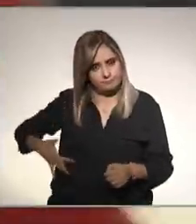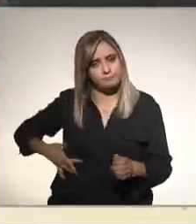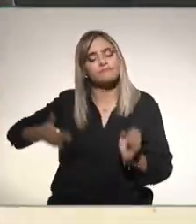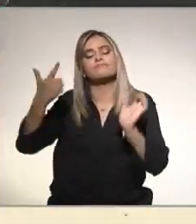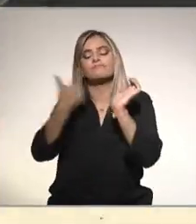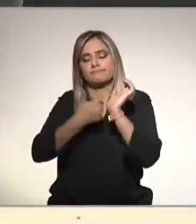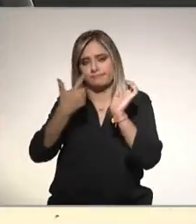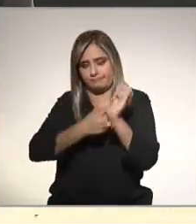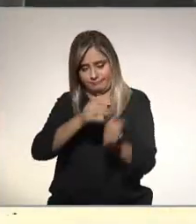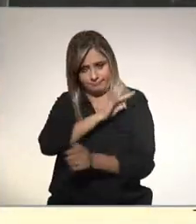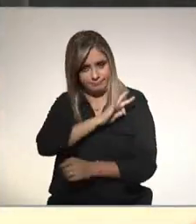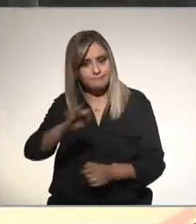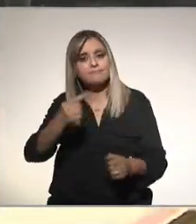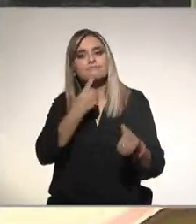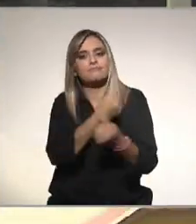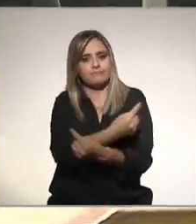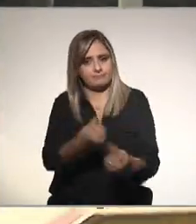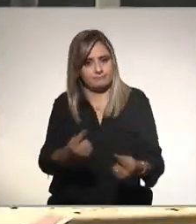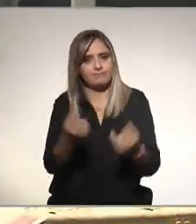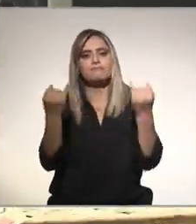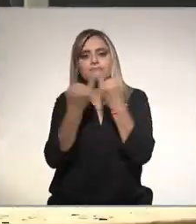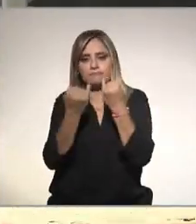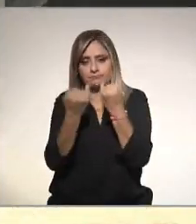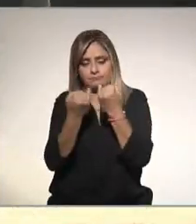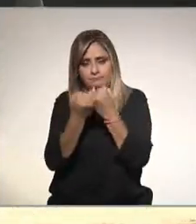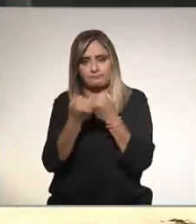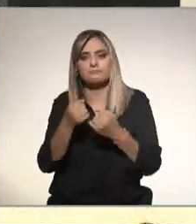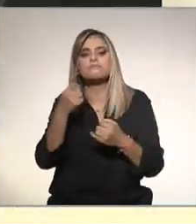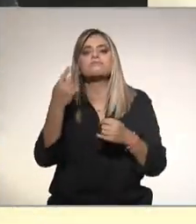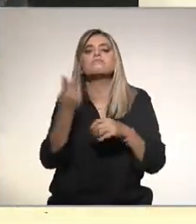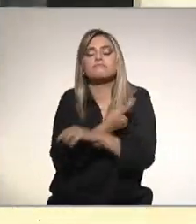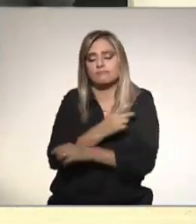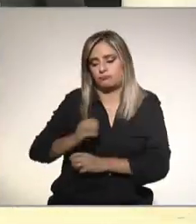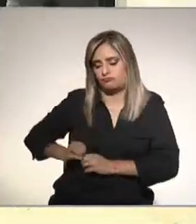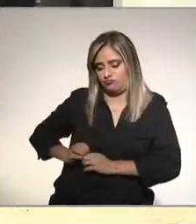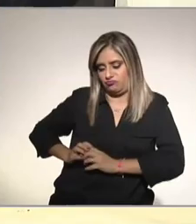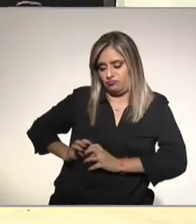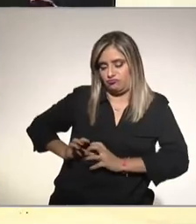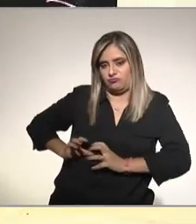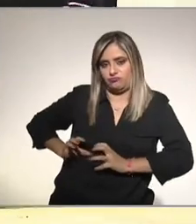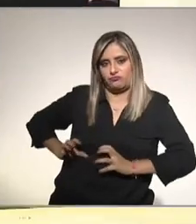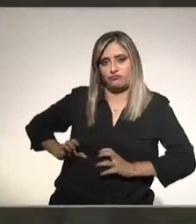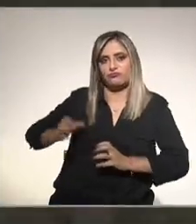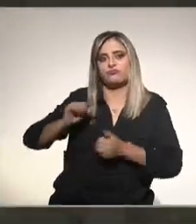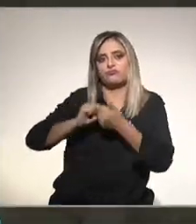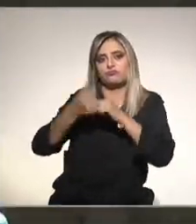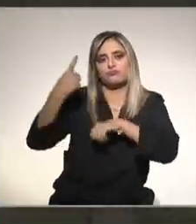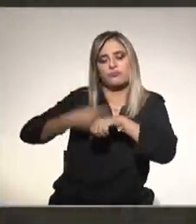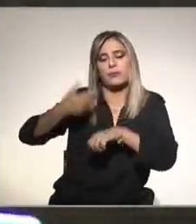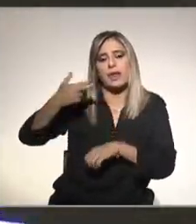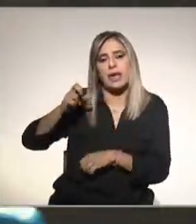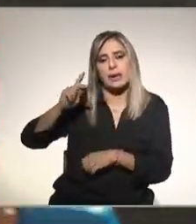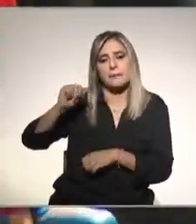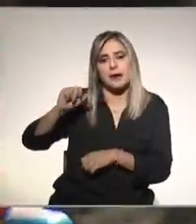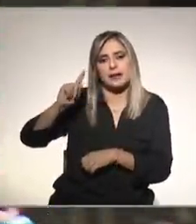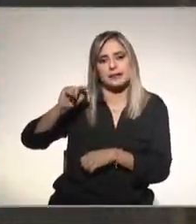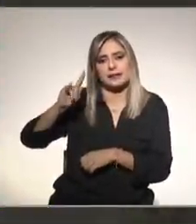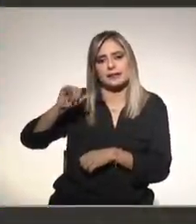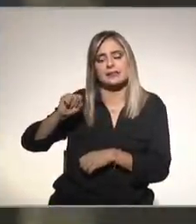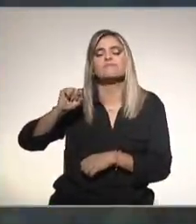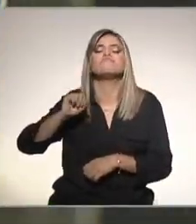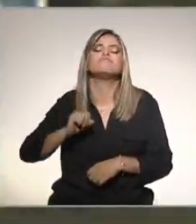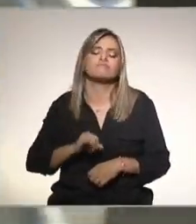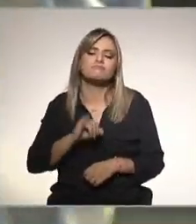es decir grasa acumulada en el hígado que puede inflamarse y cambiarse de esteatohepatitis si desafortunadamente México